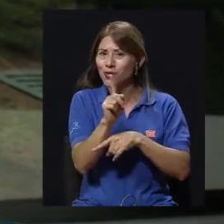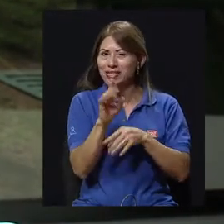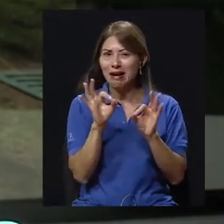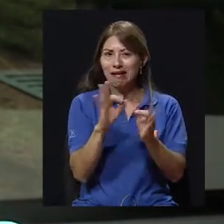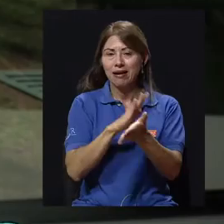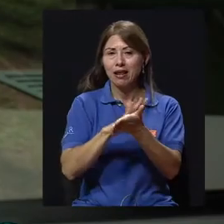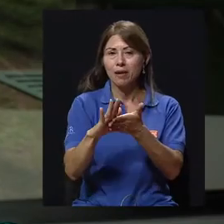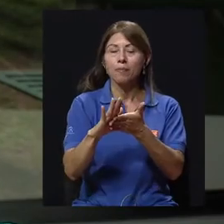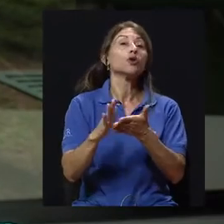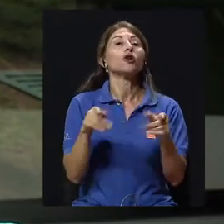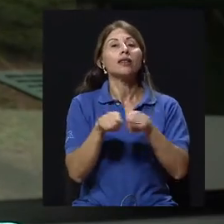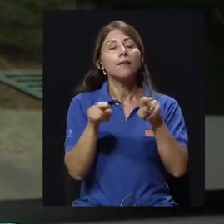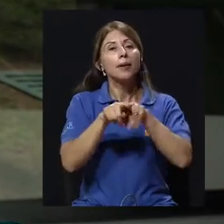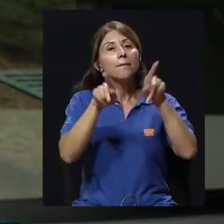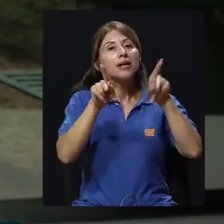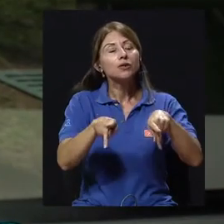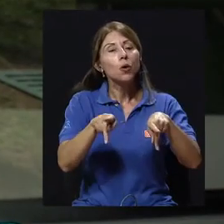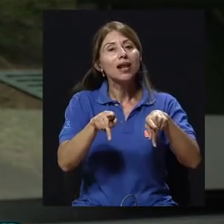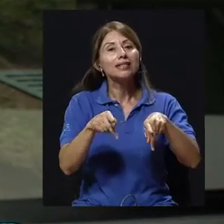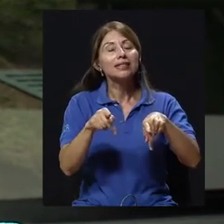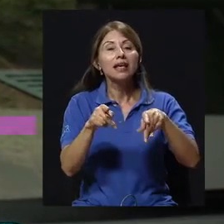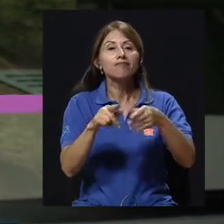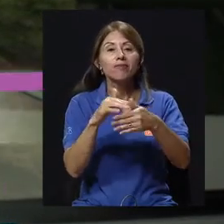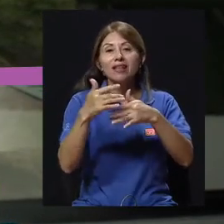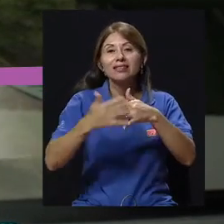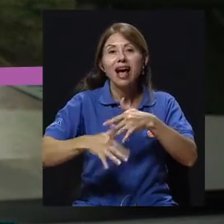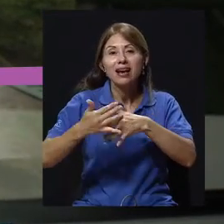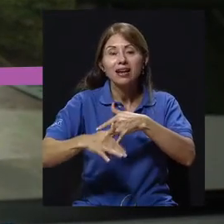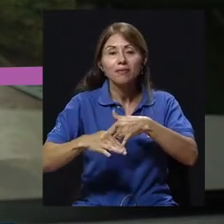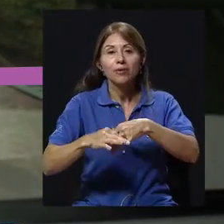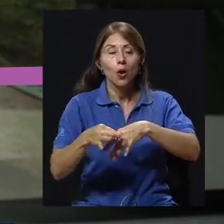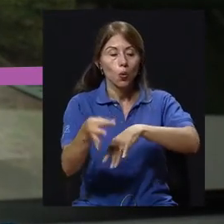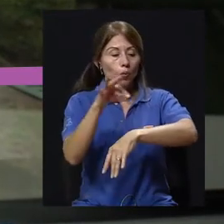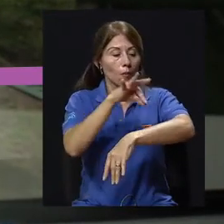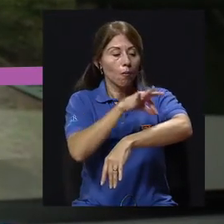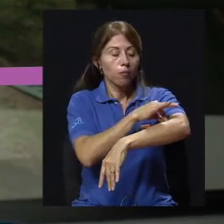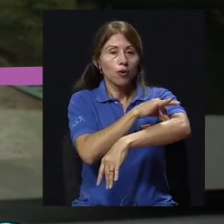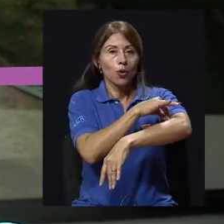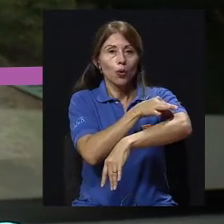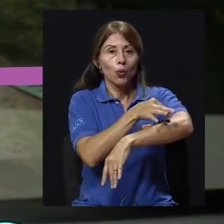En transfusiones sanguíneas se puede contaminar a las personas también.